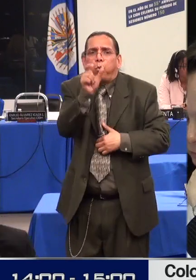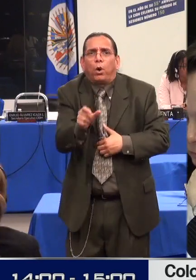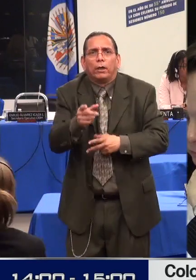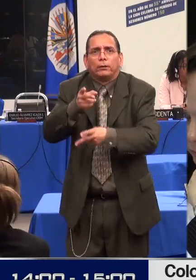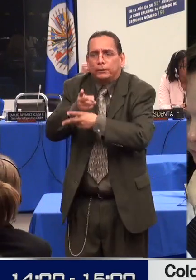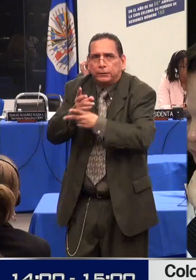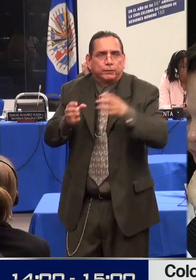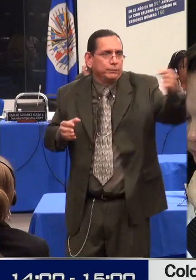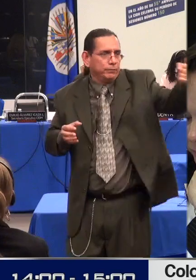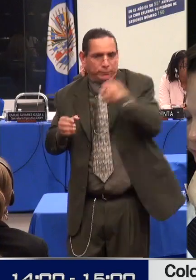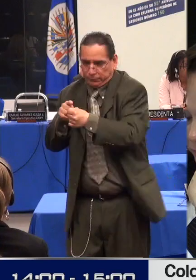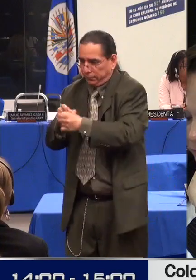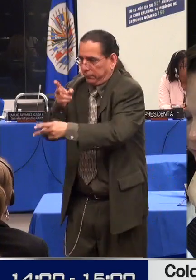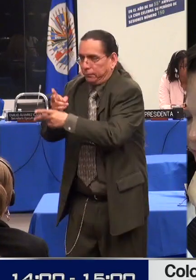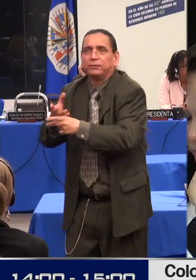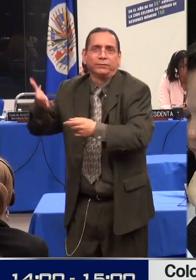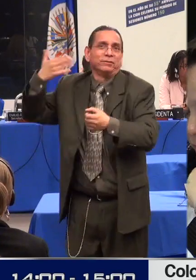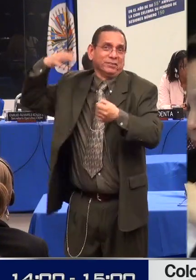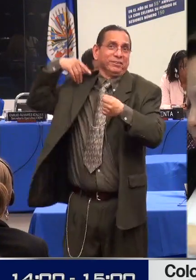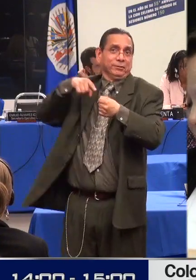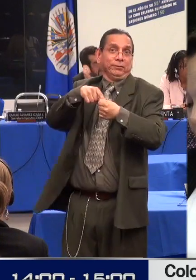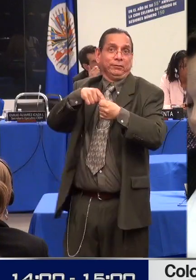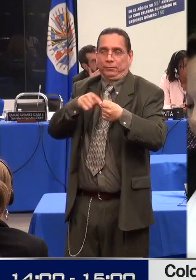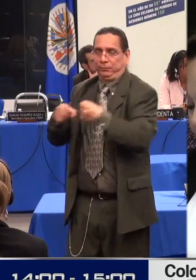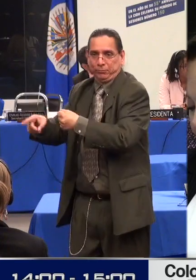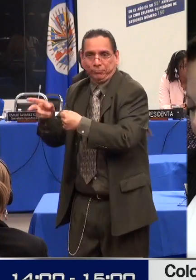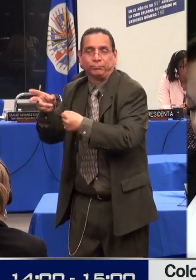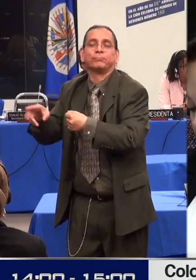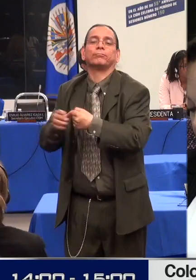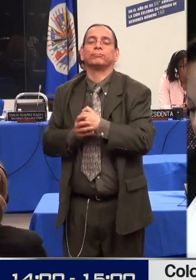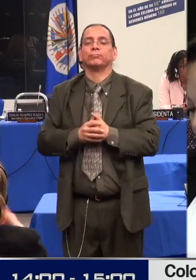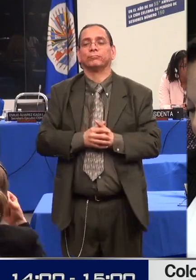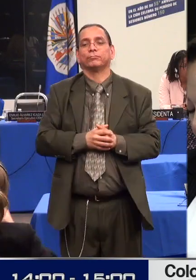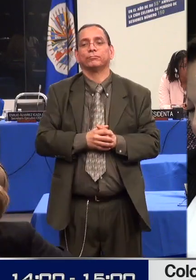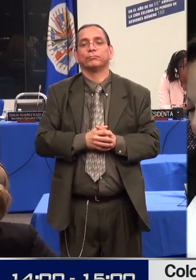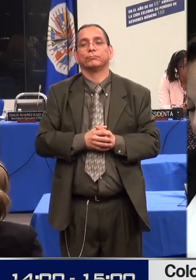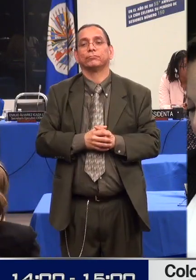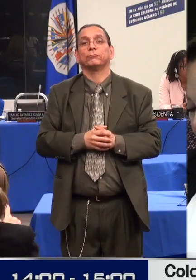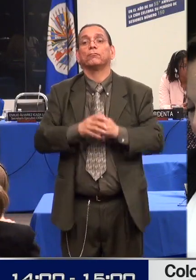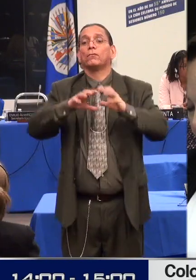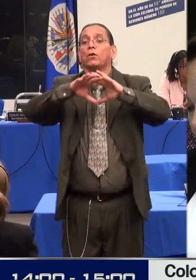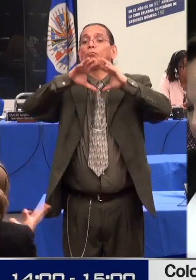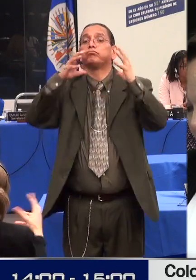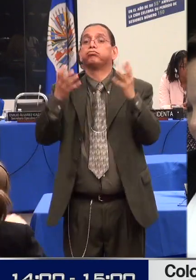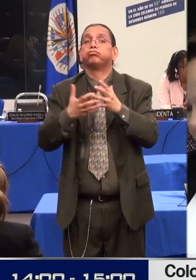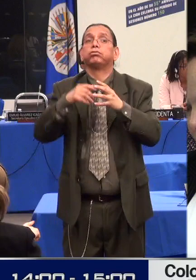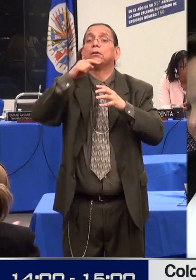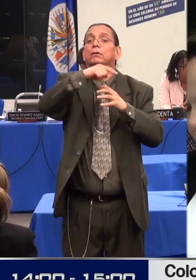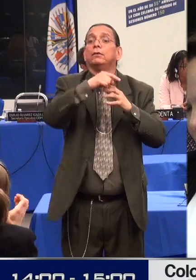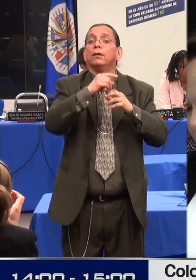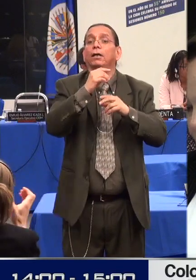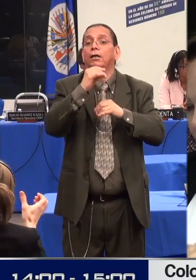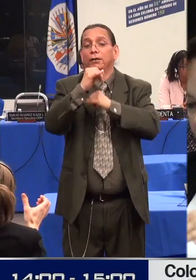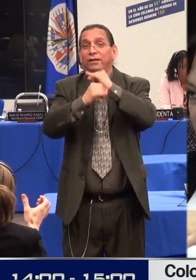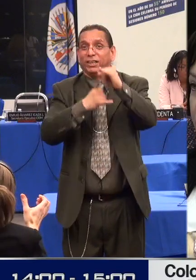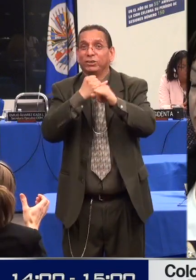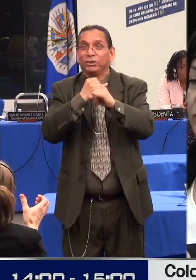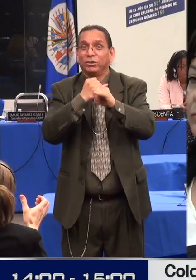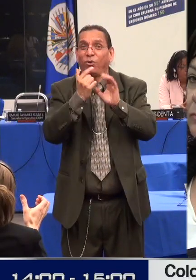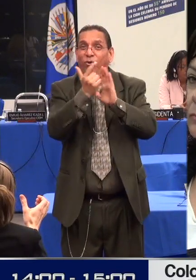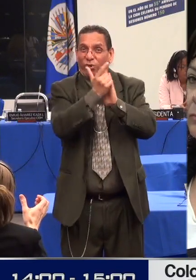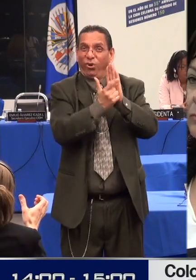con discapacidad, como las que en su momento estaban denominadas Declaración de los Derechos del Retrasado Mental de 1971,